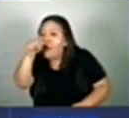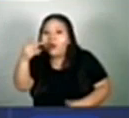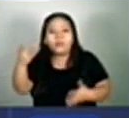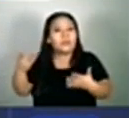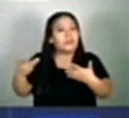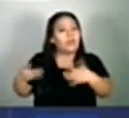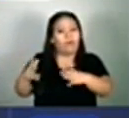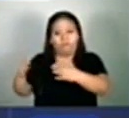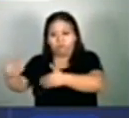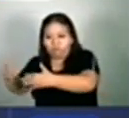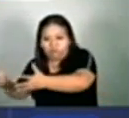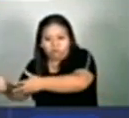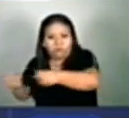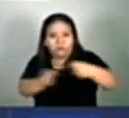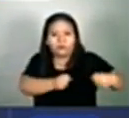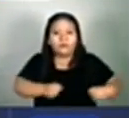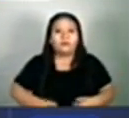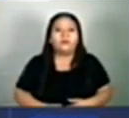incautado.